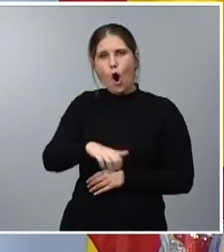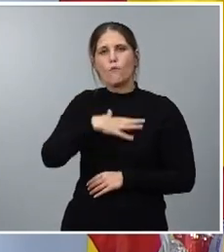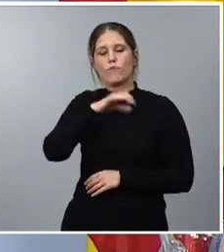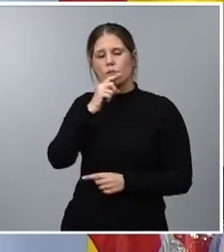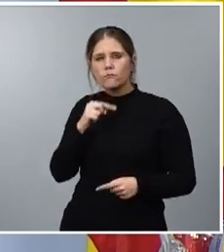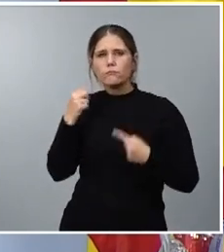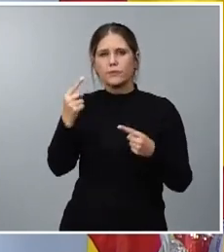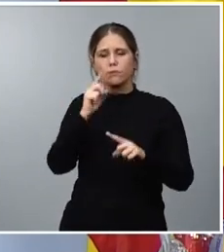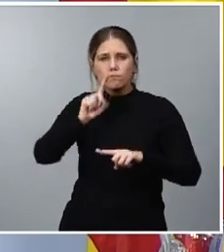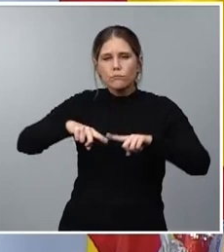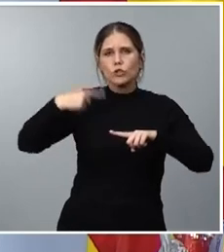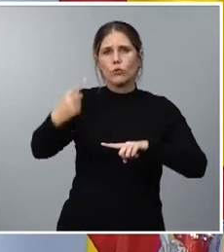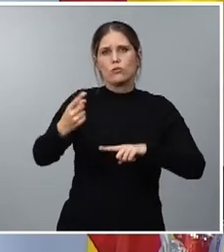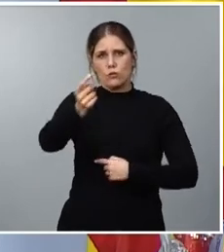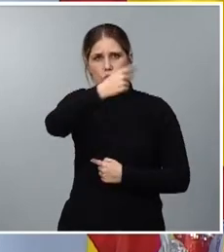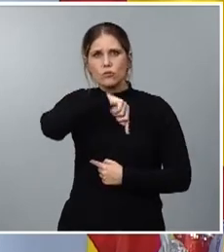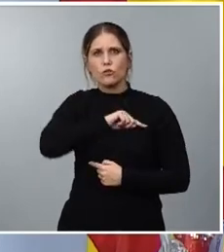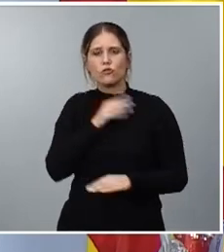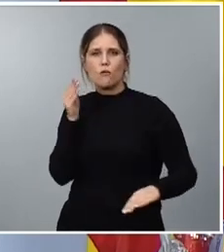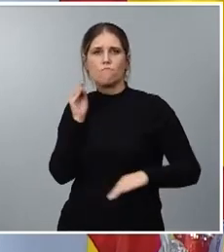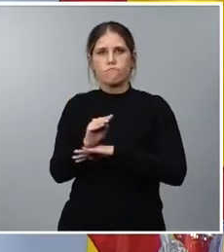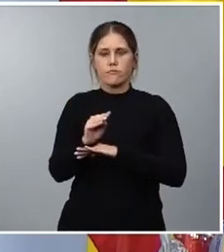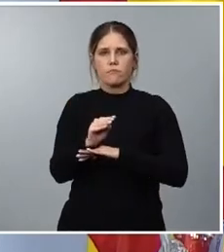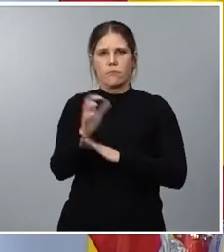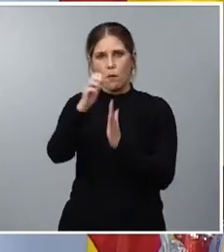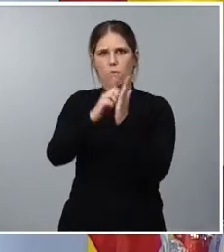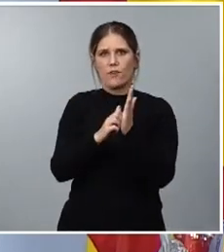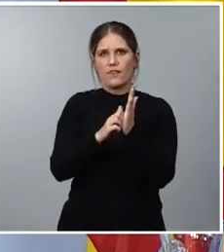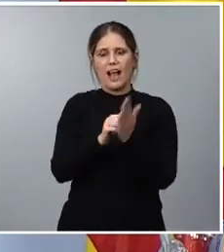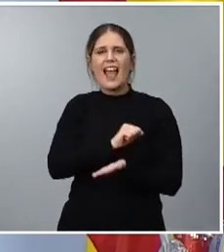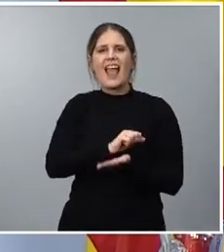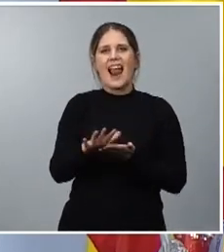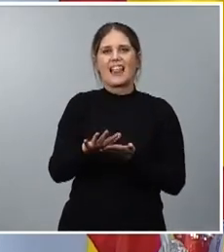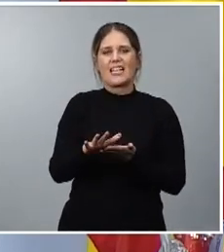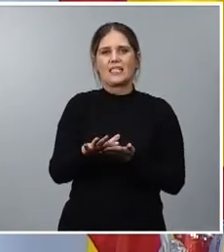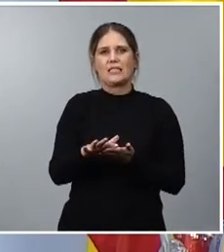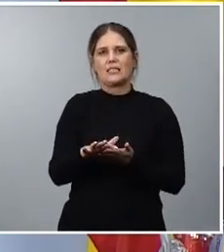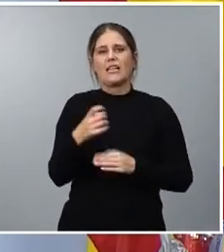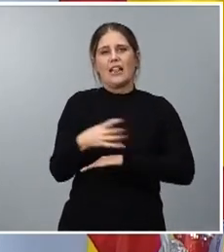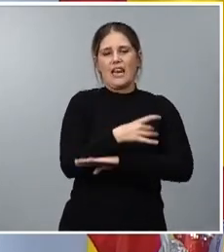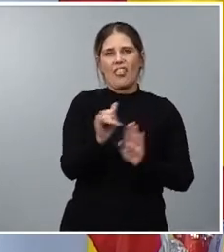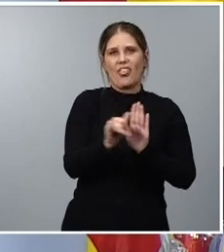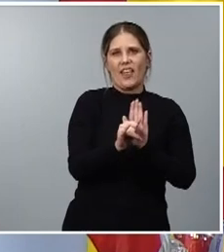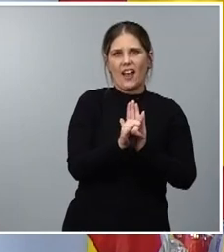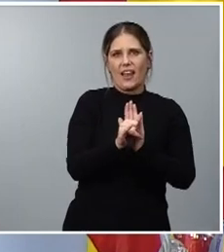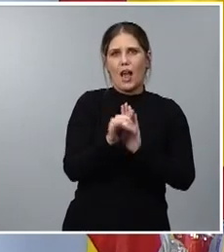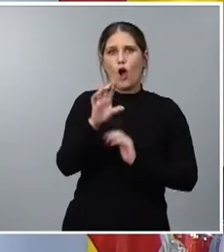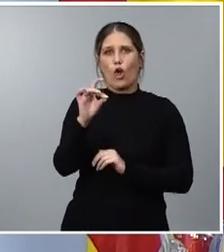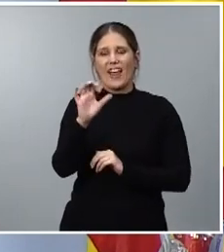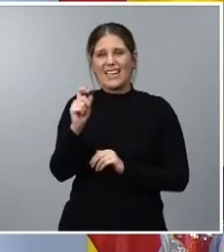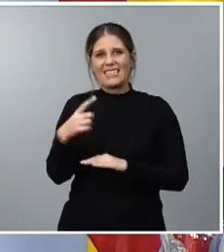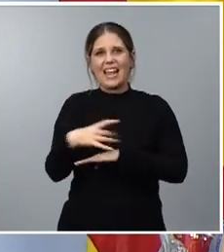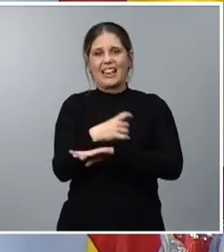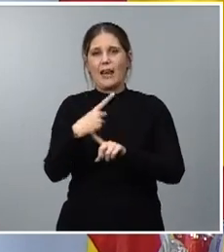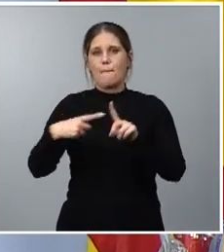el próximo año mantendremos la bonificación y la gratuidad de cercanía rodalíes y de trenes de